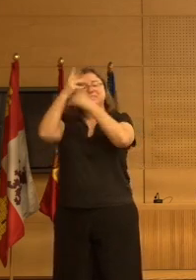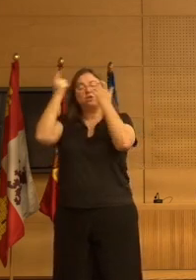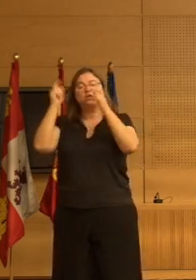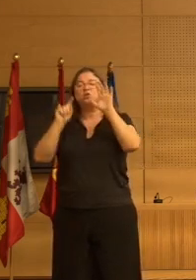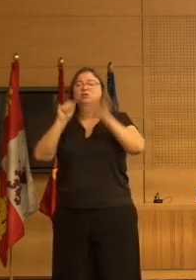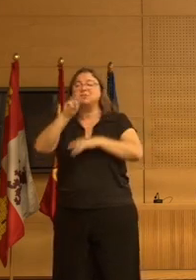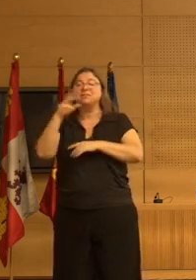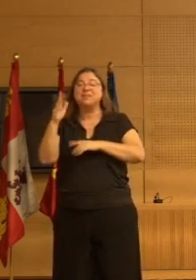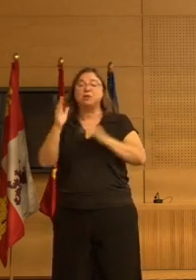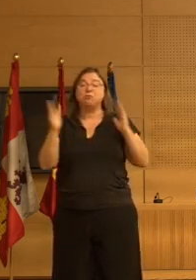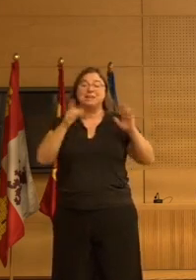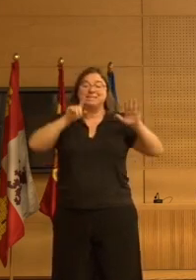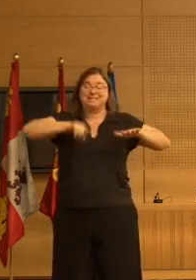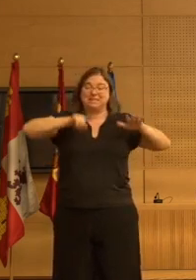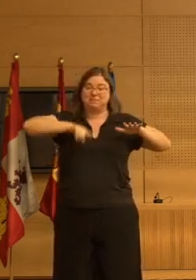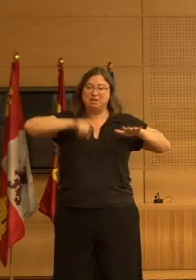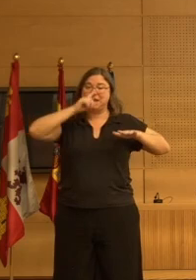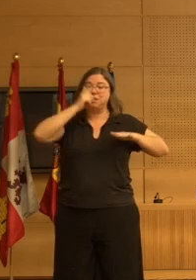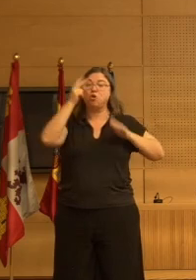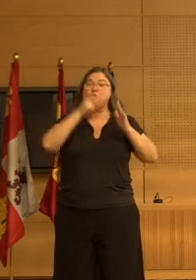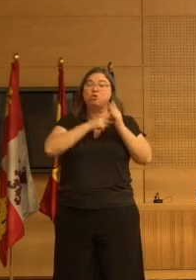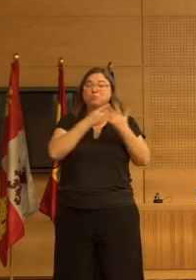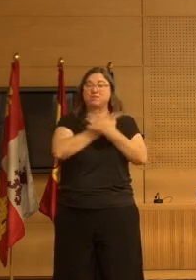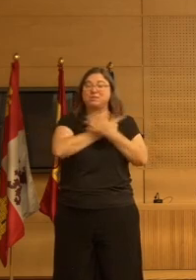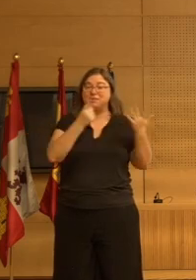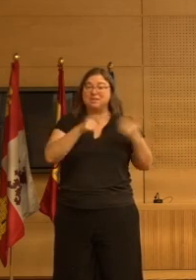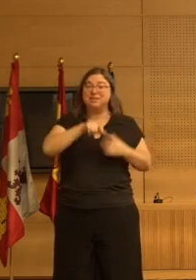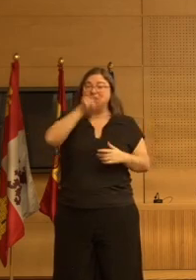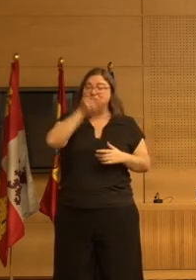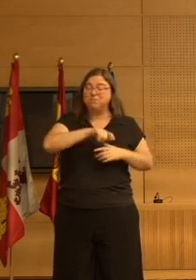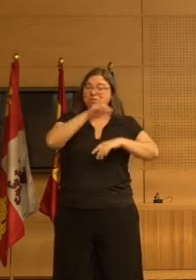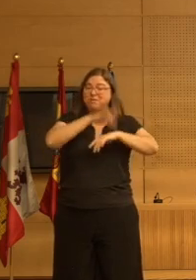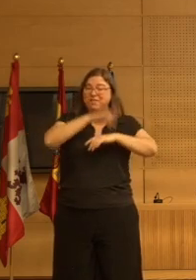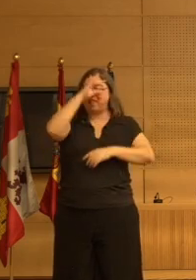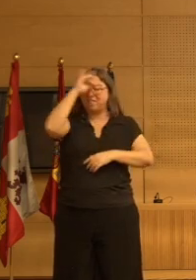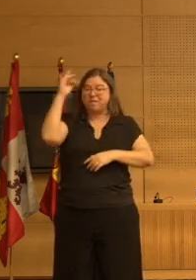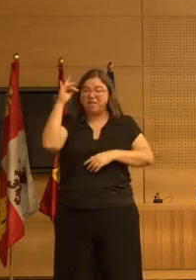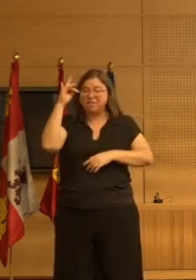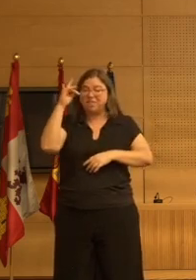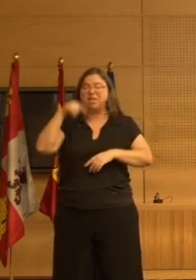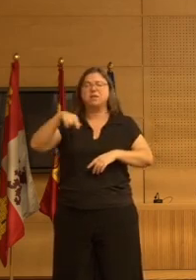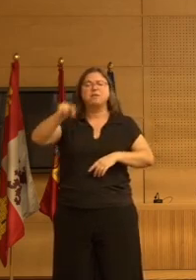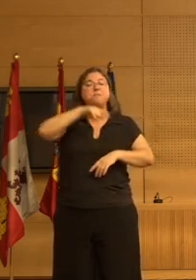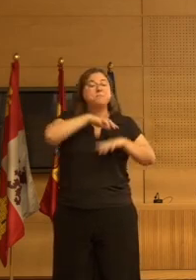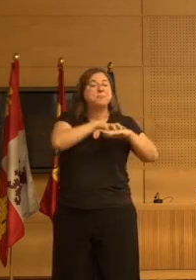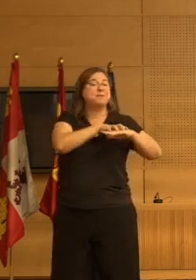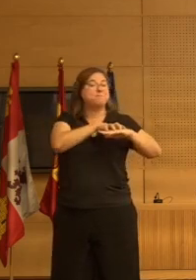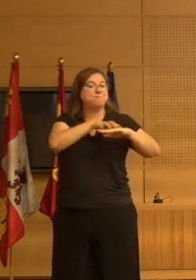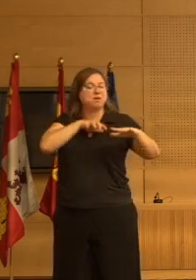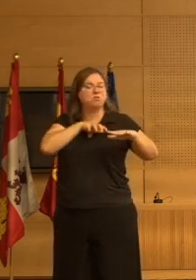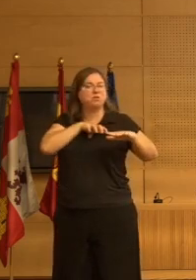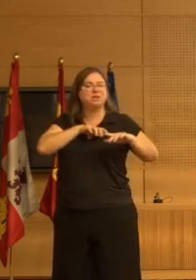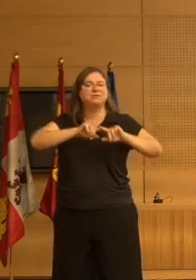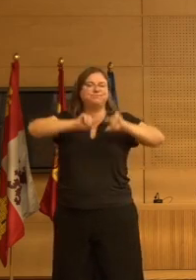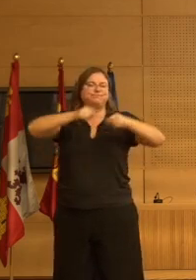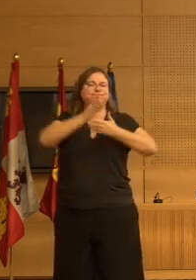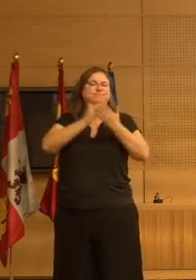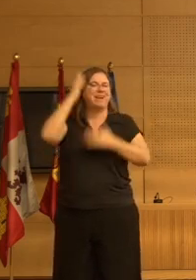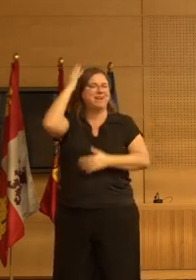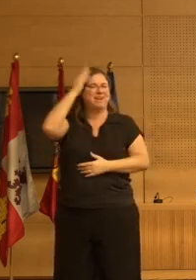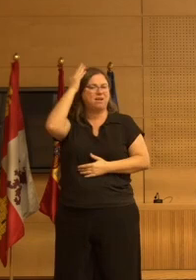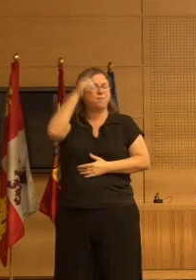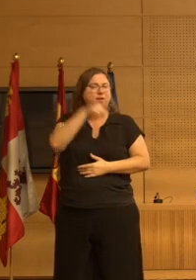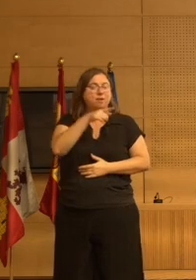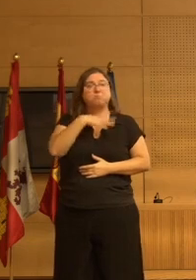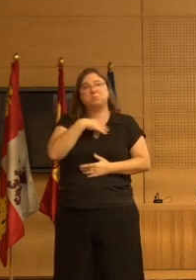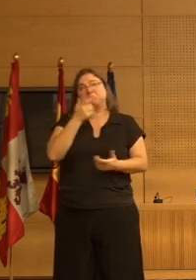año 2017, la mayoría de las personas con demencia, de todos los datos de una comunidad foral que probablemente sea representativa de